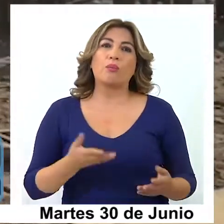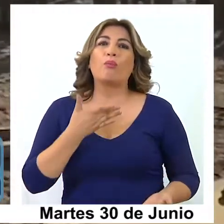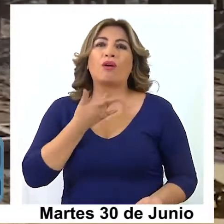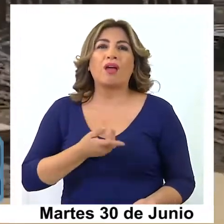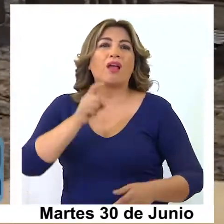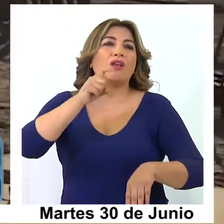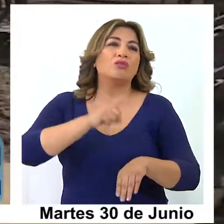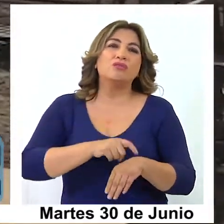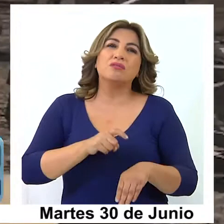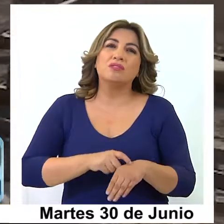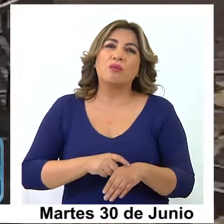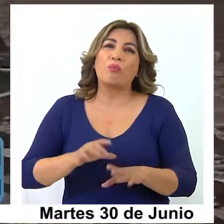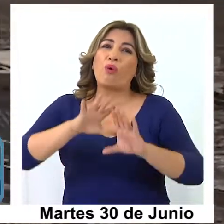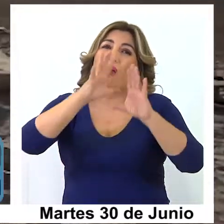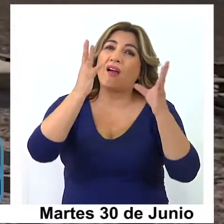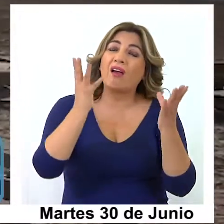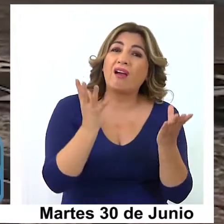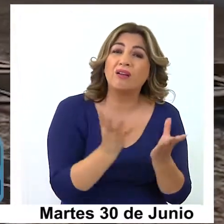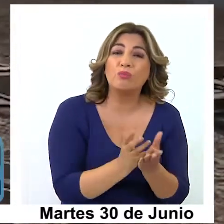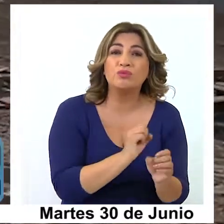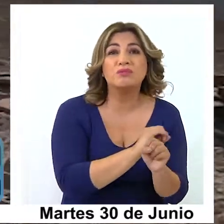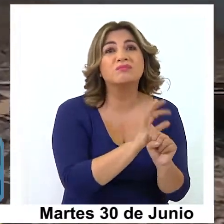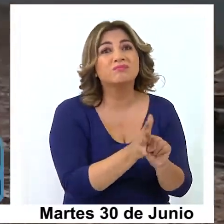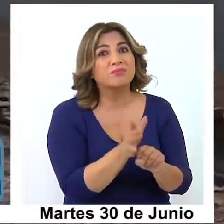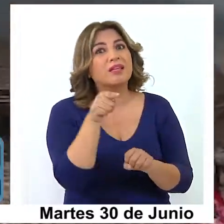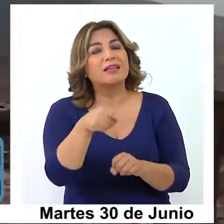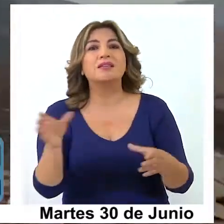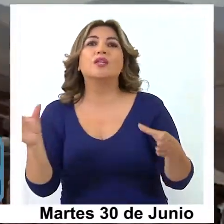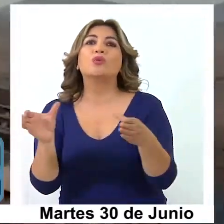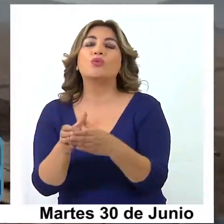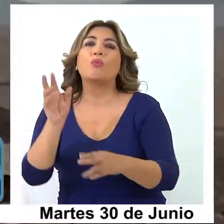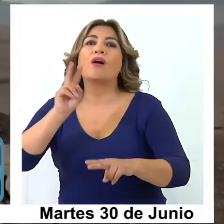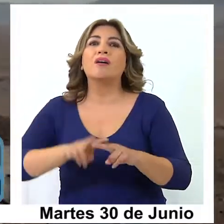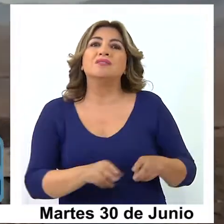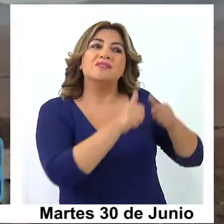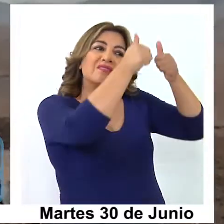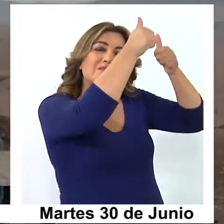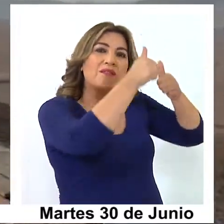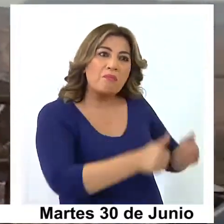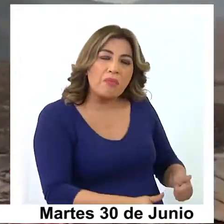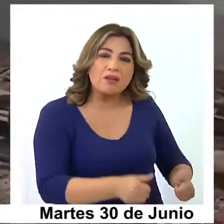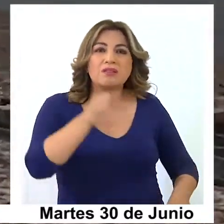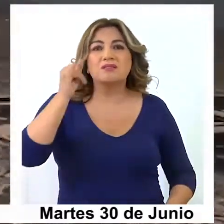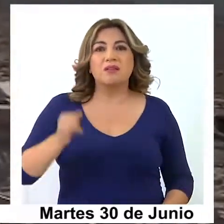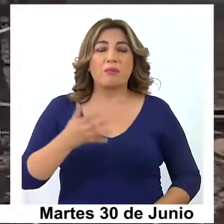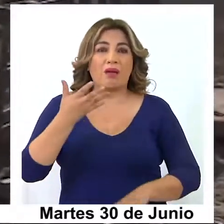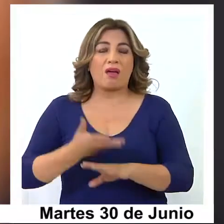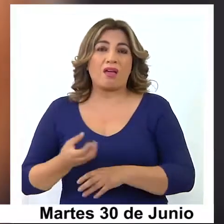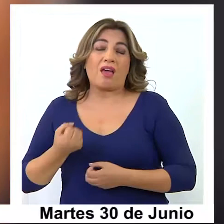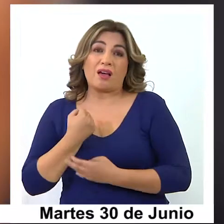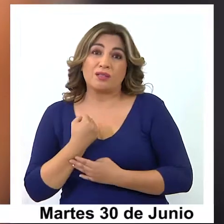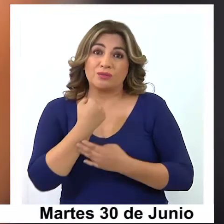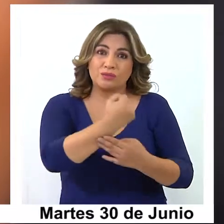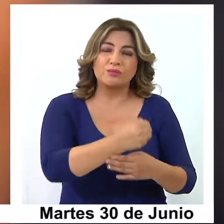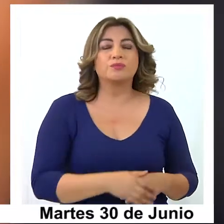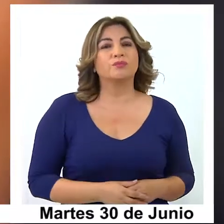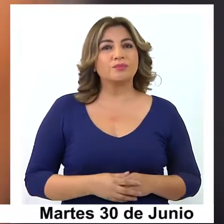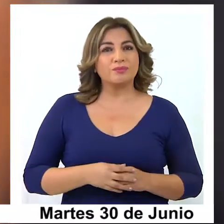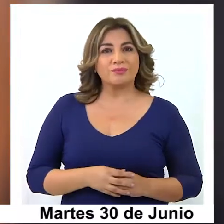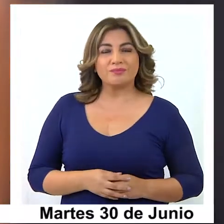tiempos que se viven en todo el mundo. Es por eso que esta agrupación realiza campañas permanentes para recibir aportes. Queremos